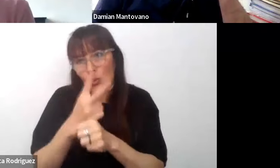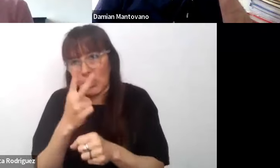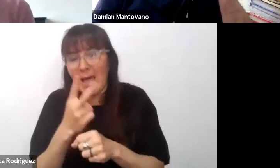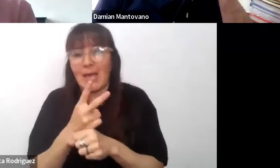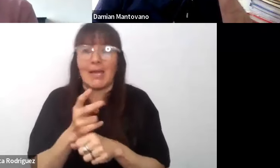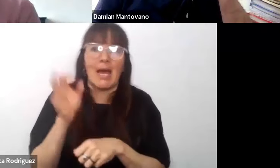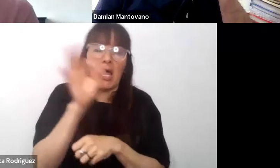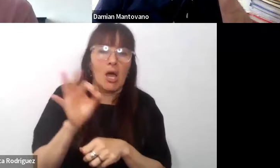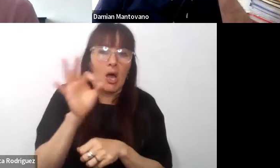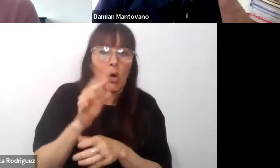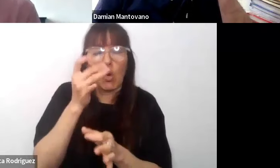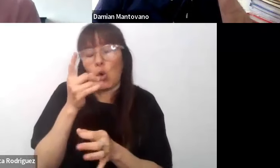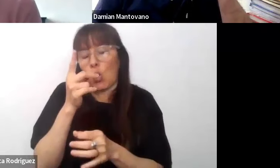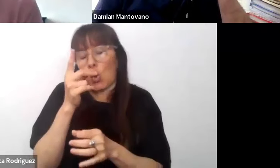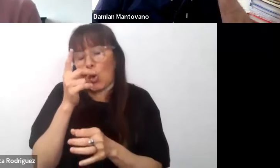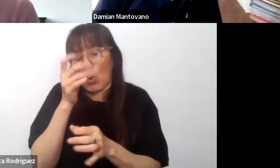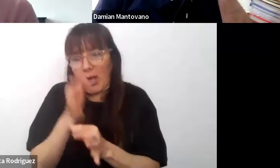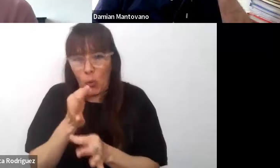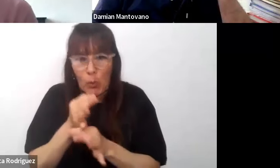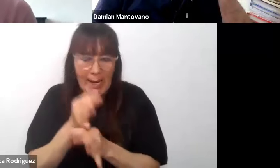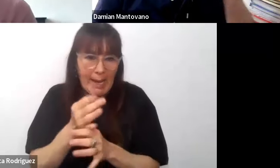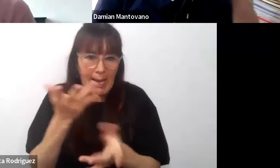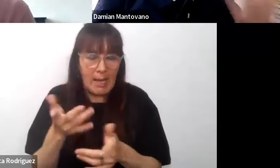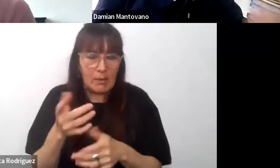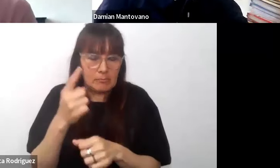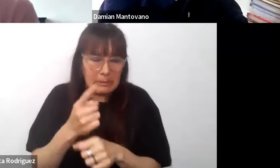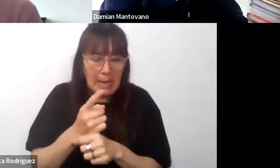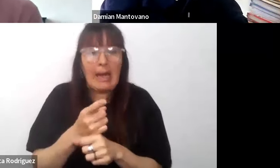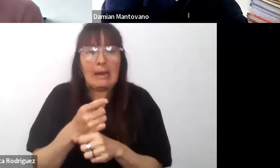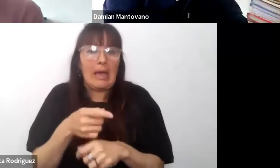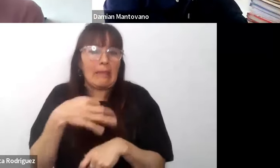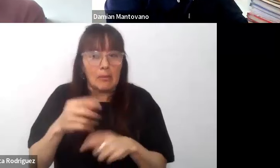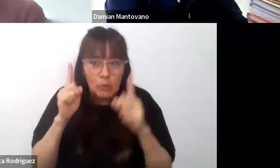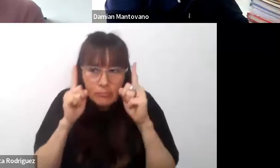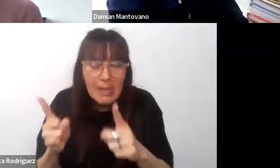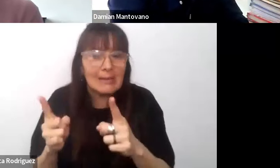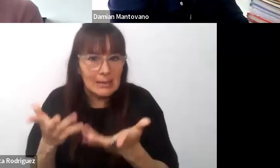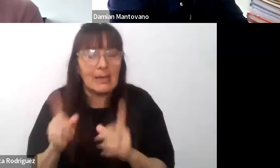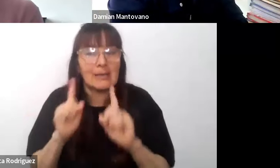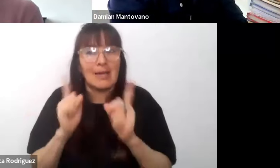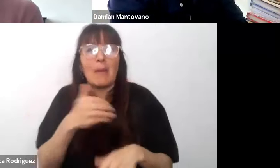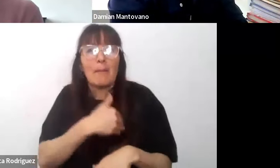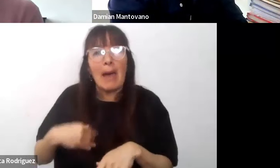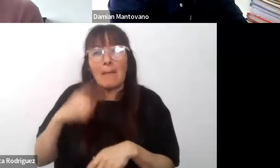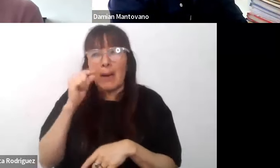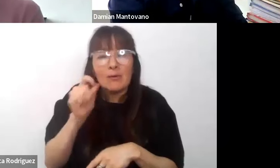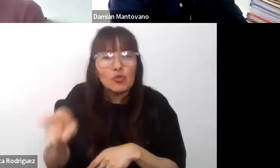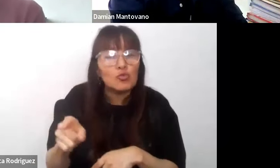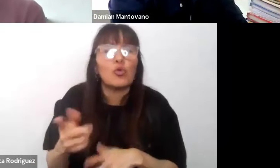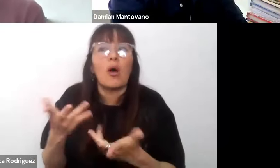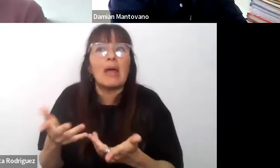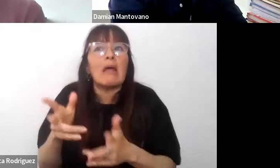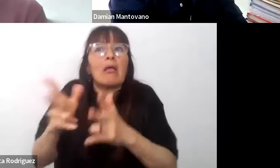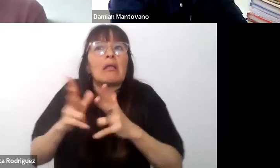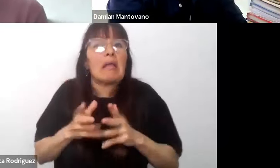elemental y hay que tratar de tener en cuenta su palabra y saber qué es lo que dicen sus padres los padres también y también estoy de